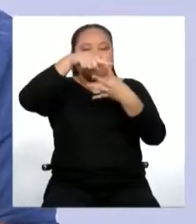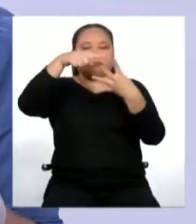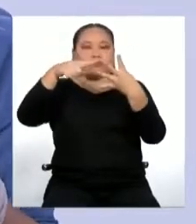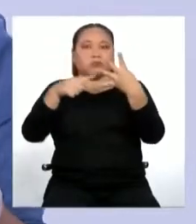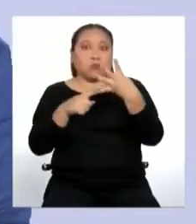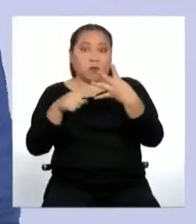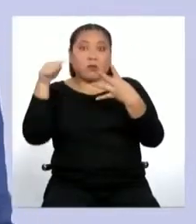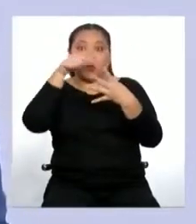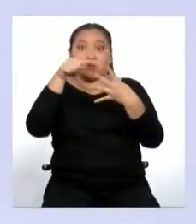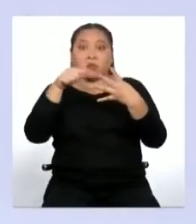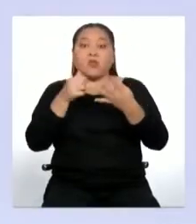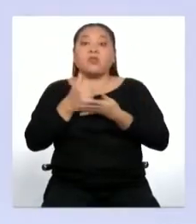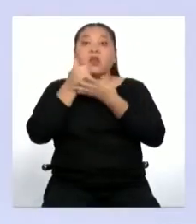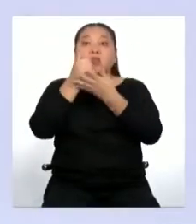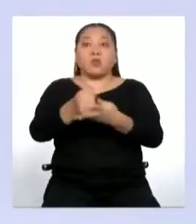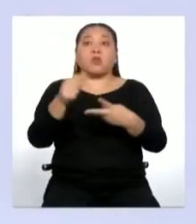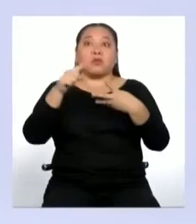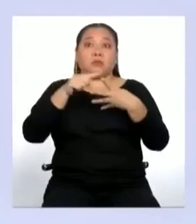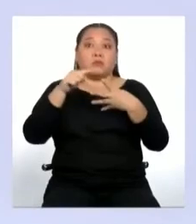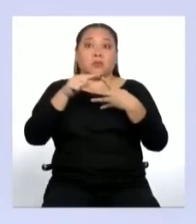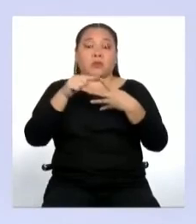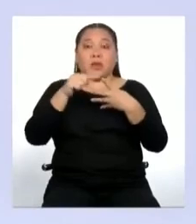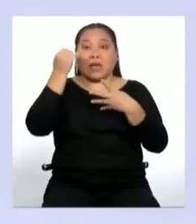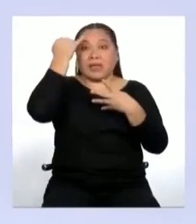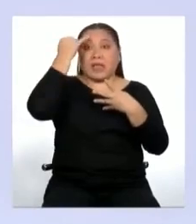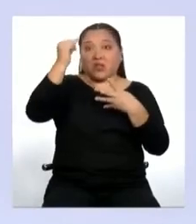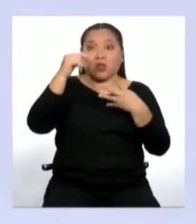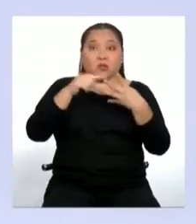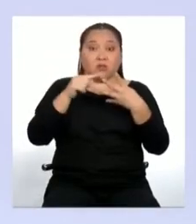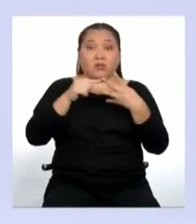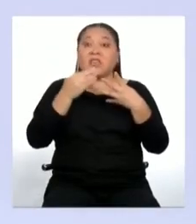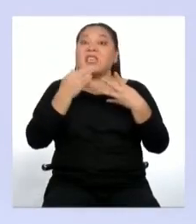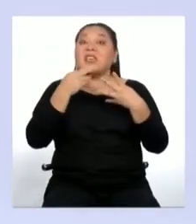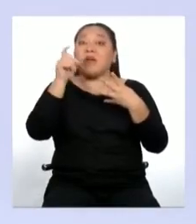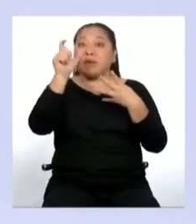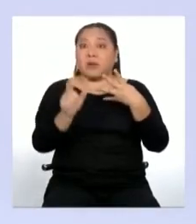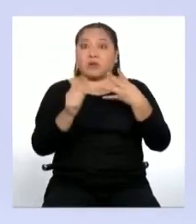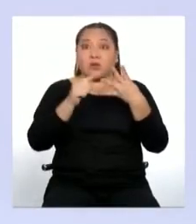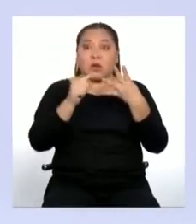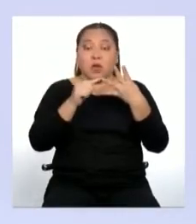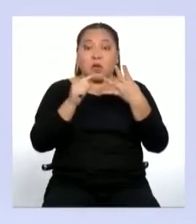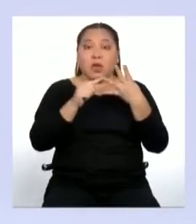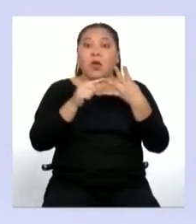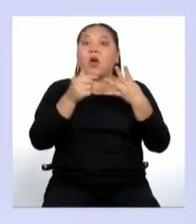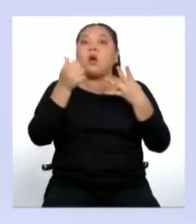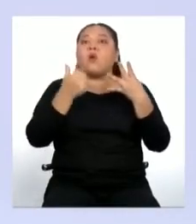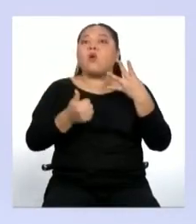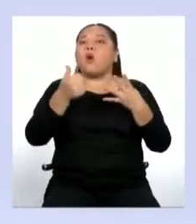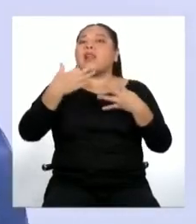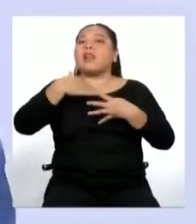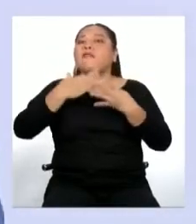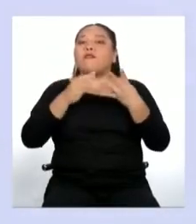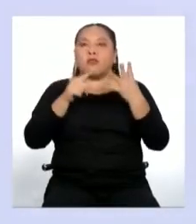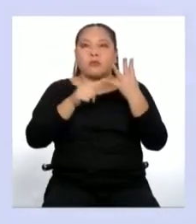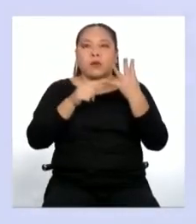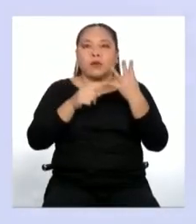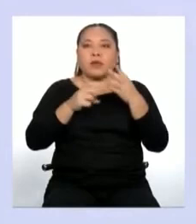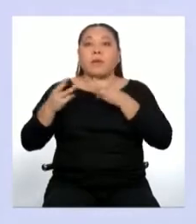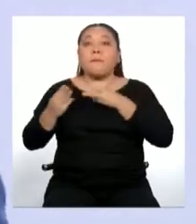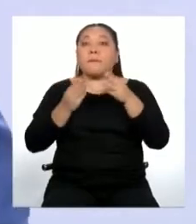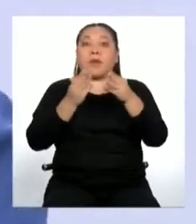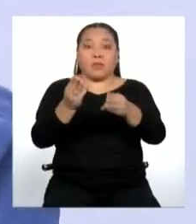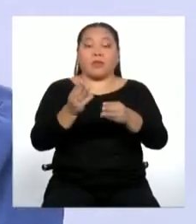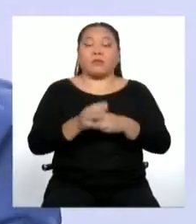permiten esta adecuación, que son intención, destinatario, contexto y medio. Cuando nos